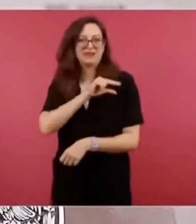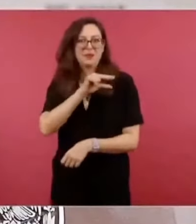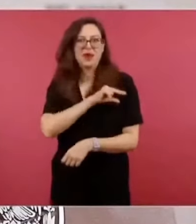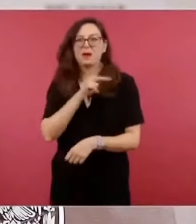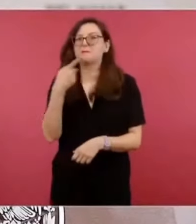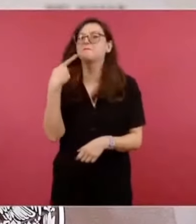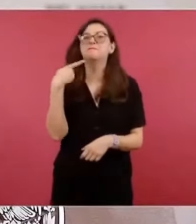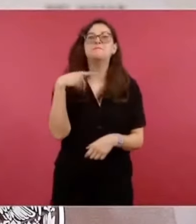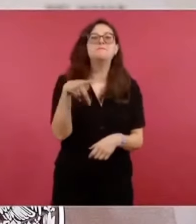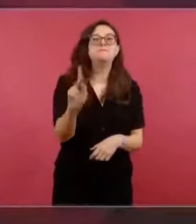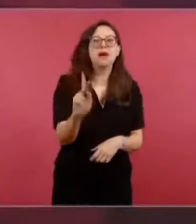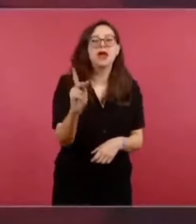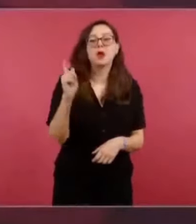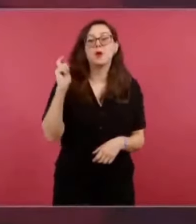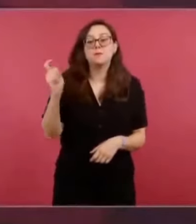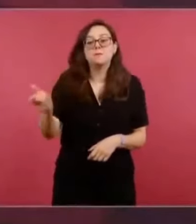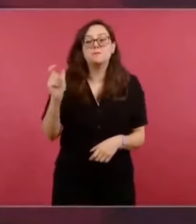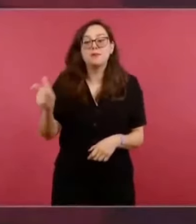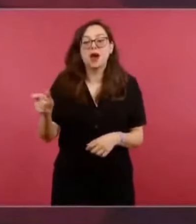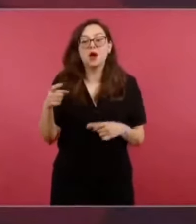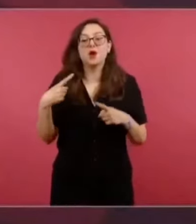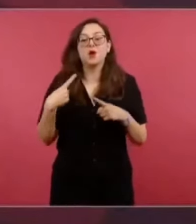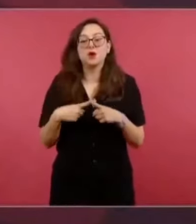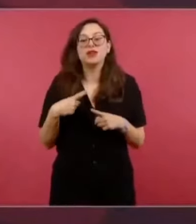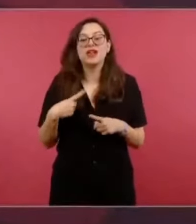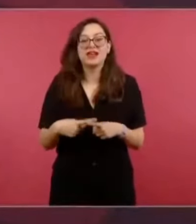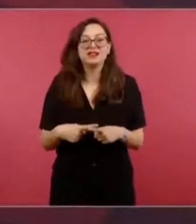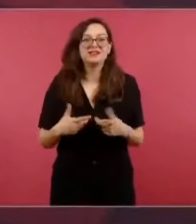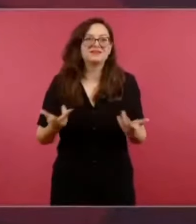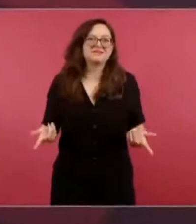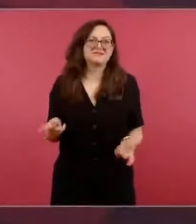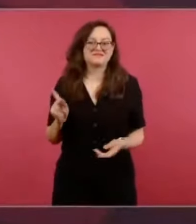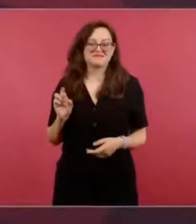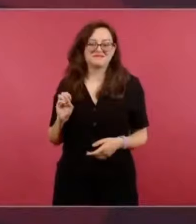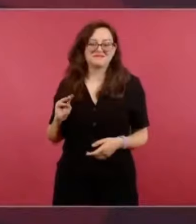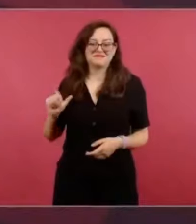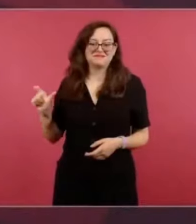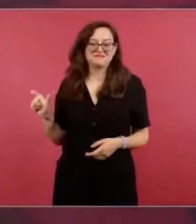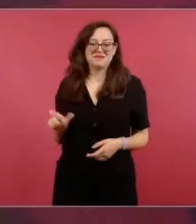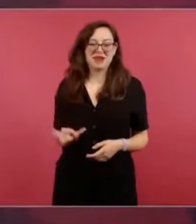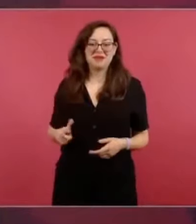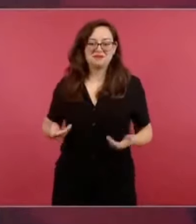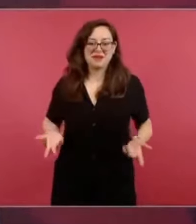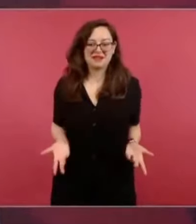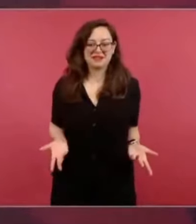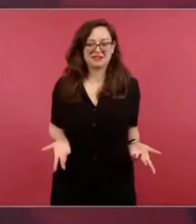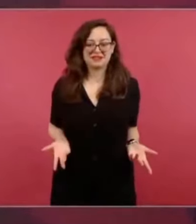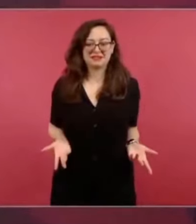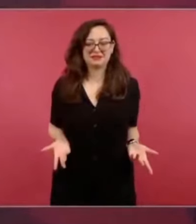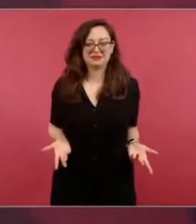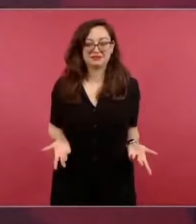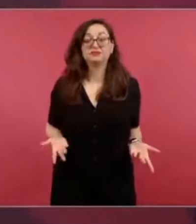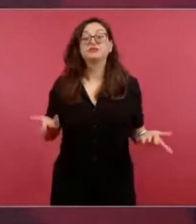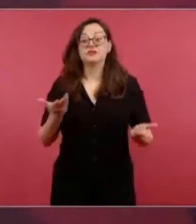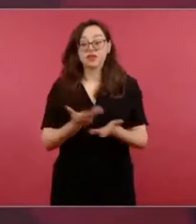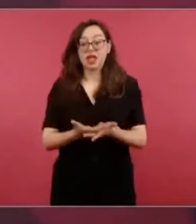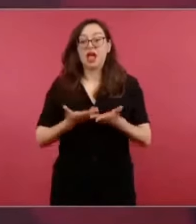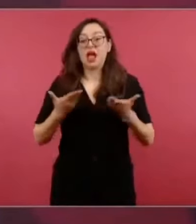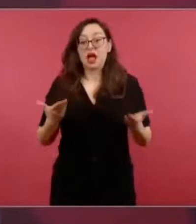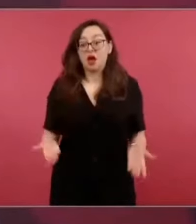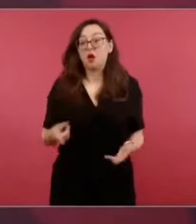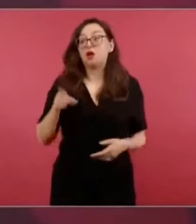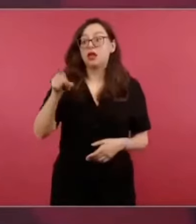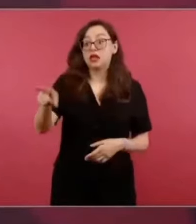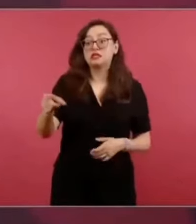que la información que seguramente se le proporcionó al seguro fue de que había sido un accidente, entonces el seguro puede demandar a Pemex.